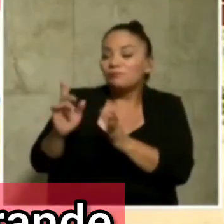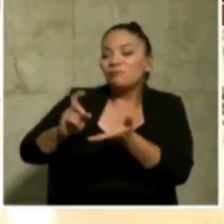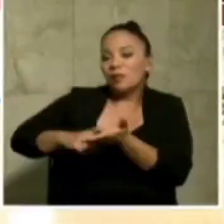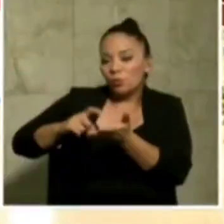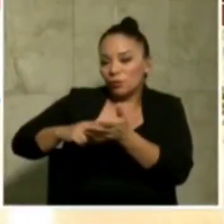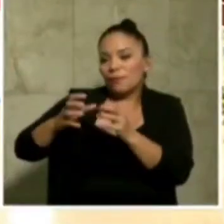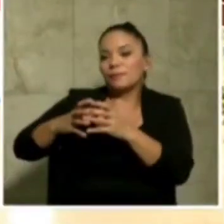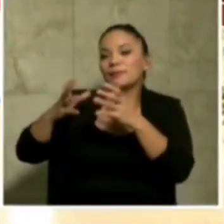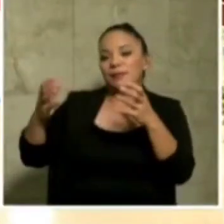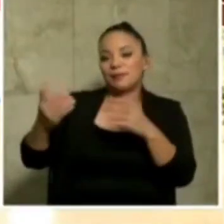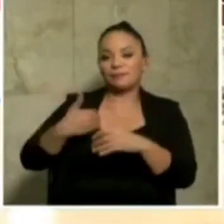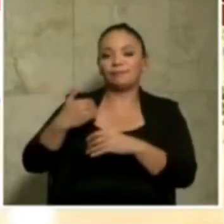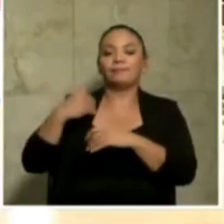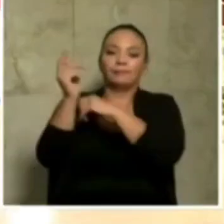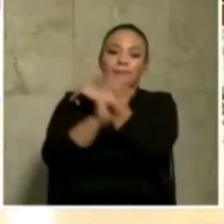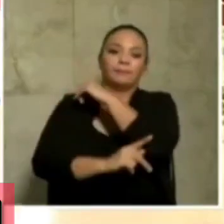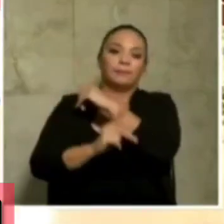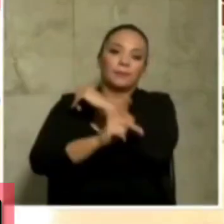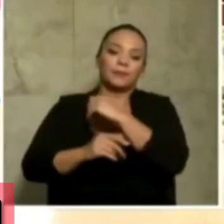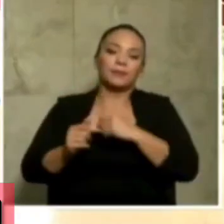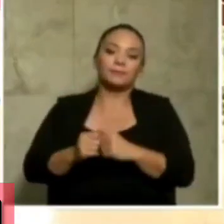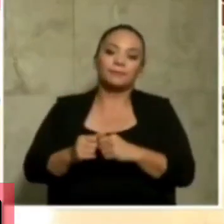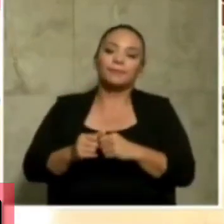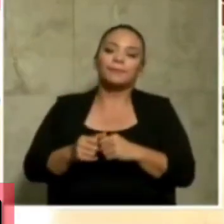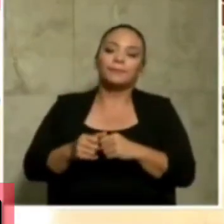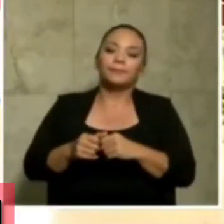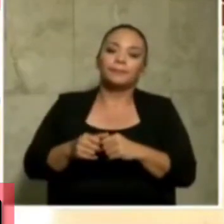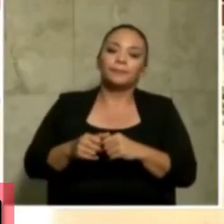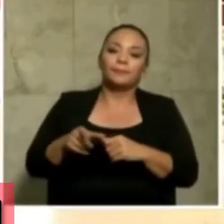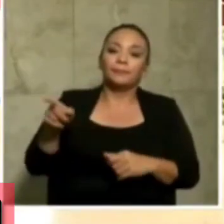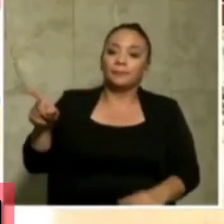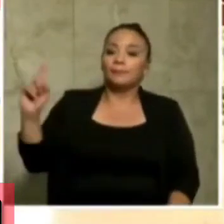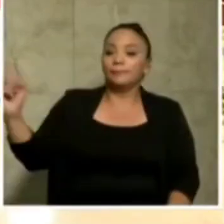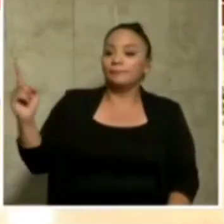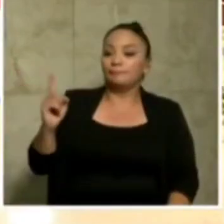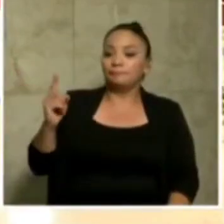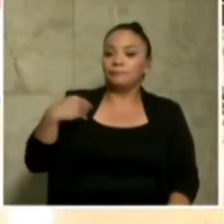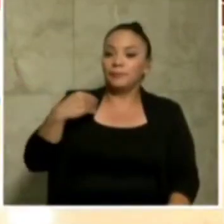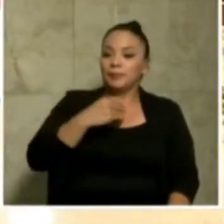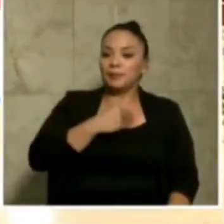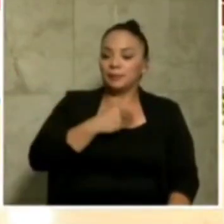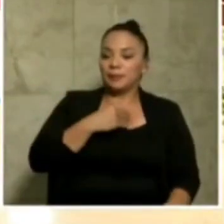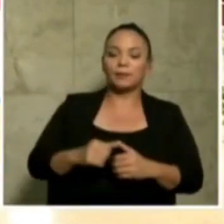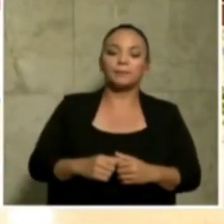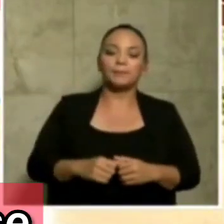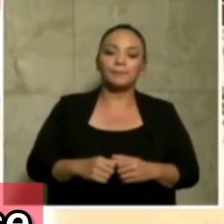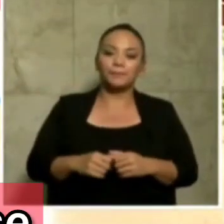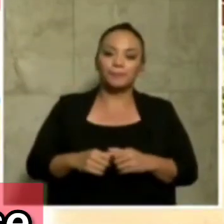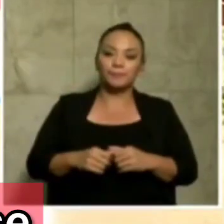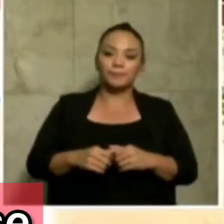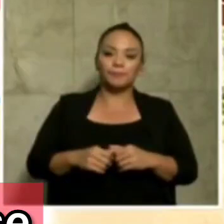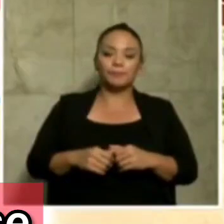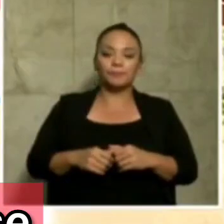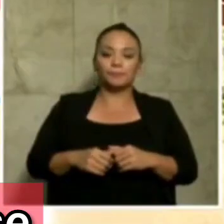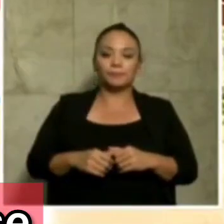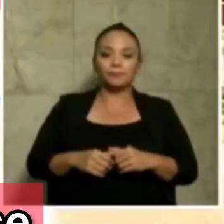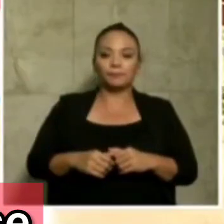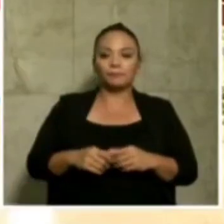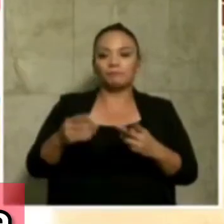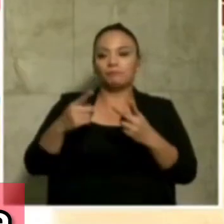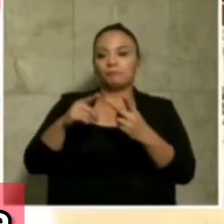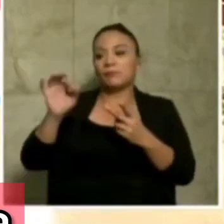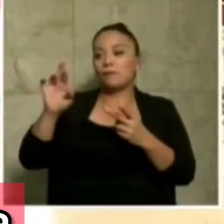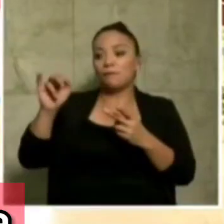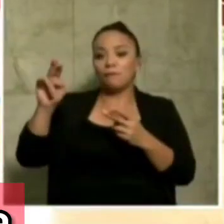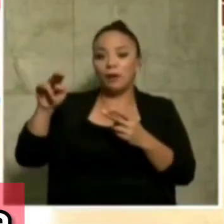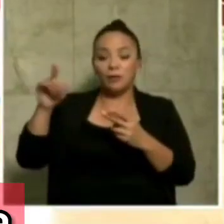más grande que tenemos con el país. Aquí tengo a la ministra de Salud, que es la rectora. No sé si don Franz quiere arrimarse,